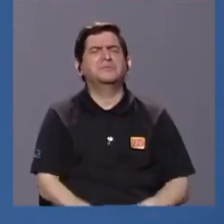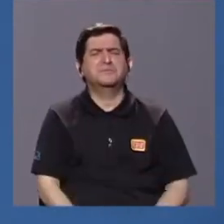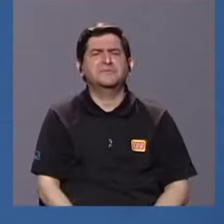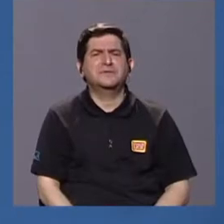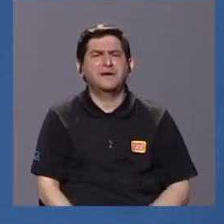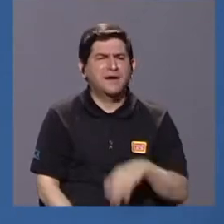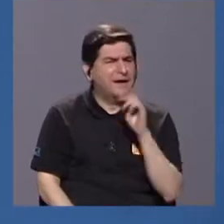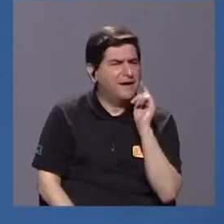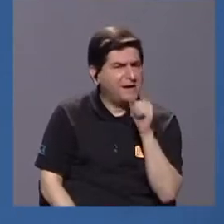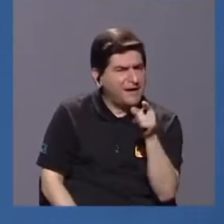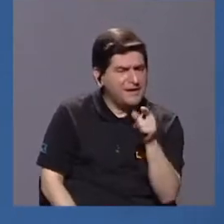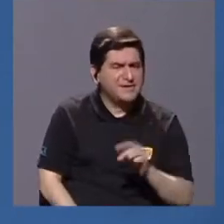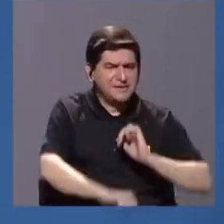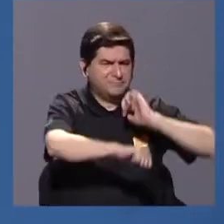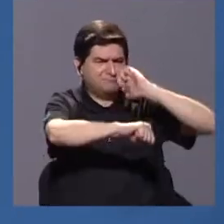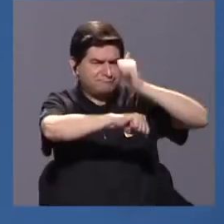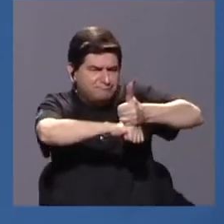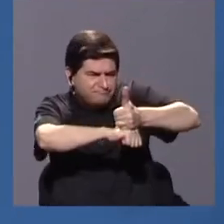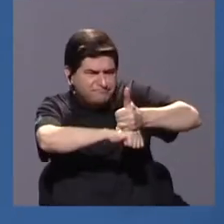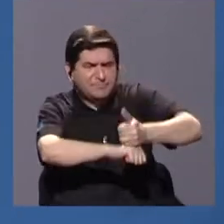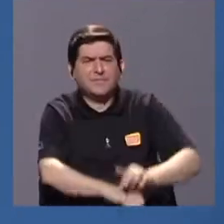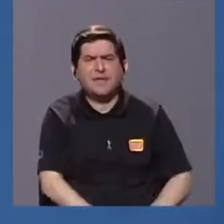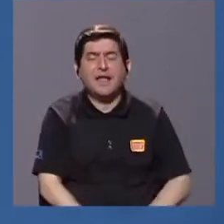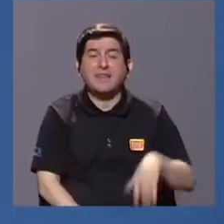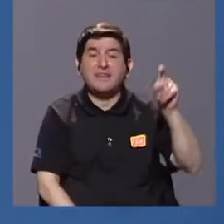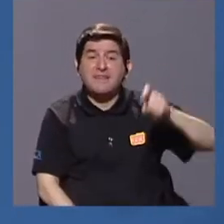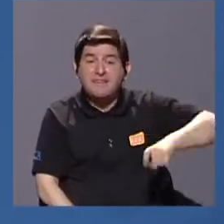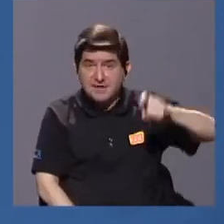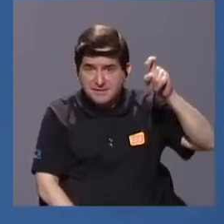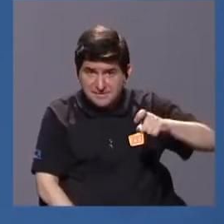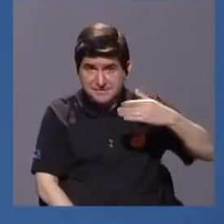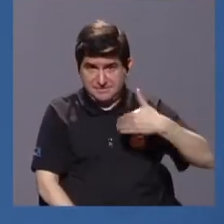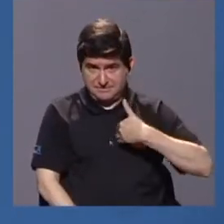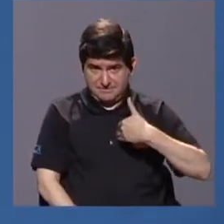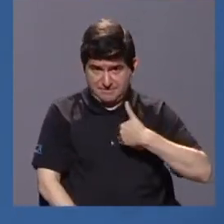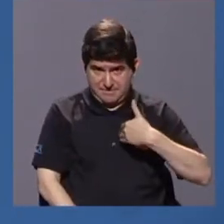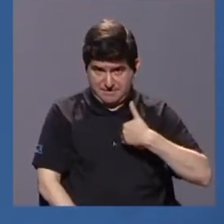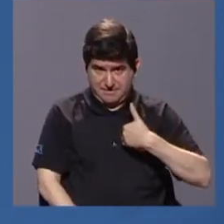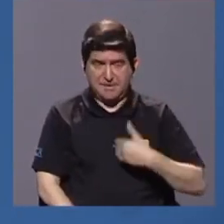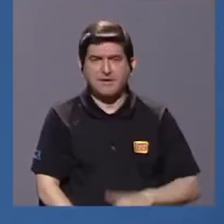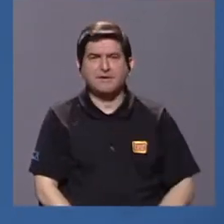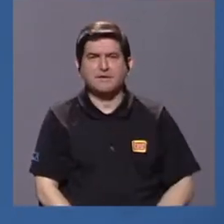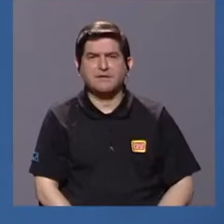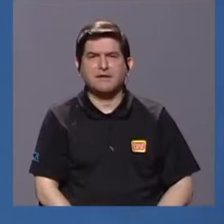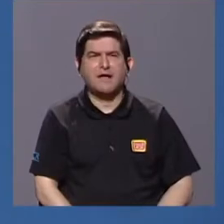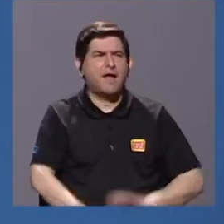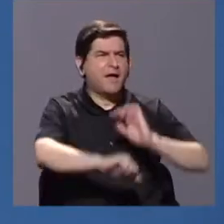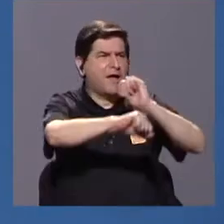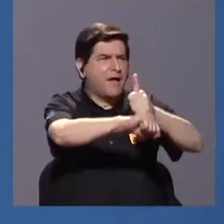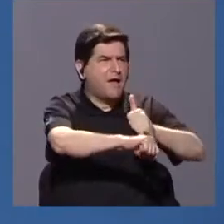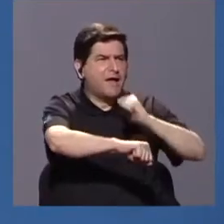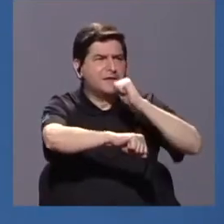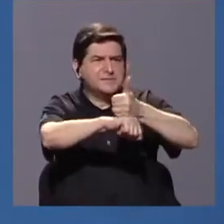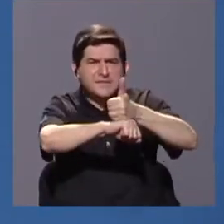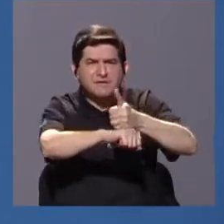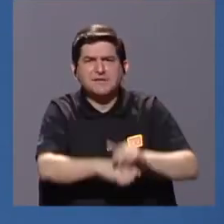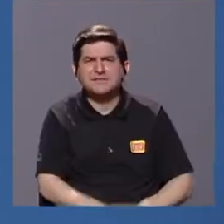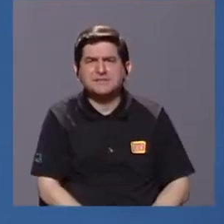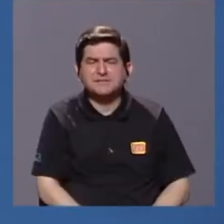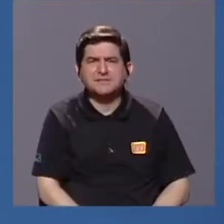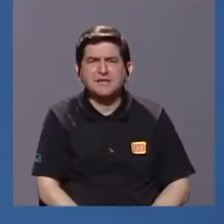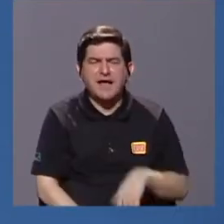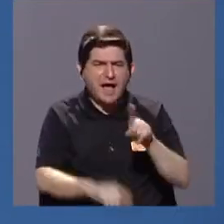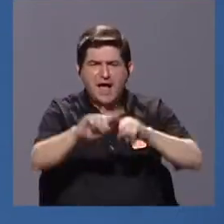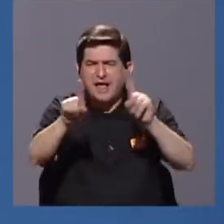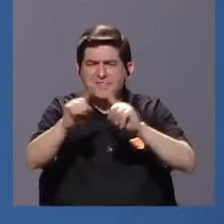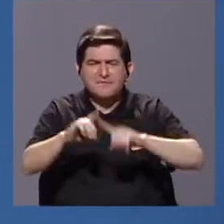donde se determina o se reconoce la necesidad de establecer los complejos de